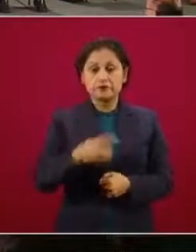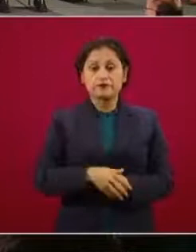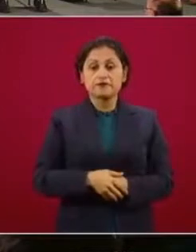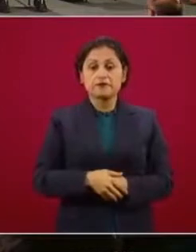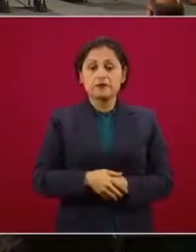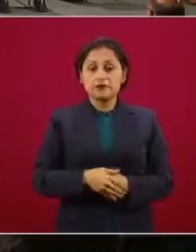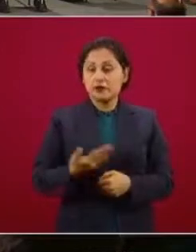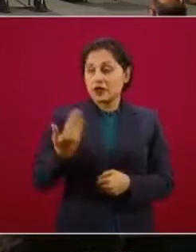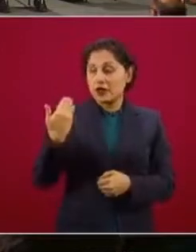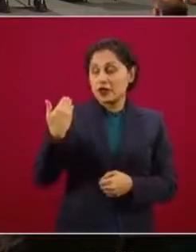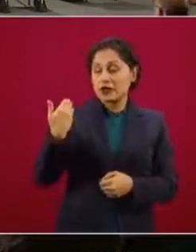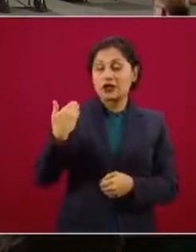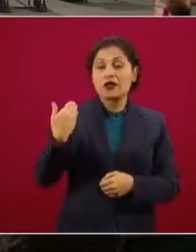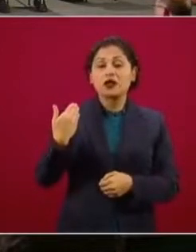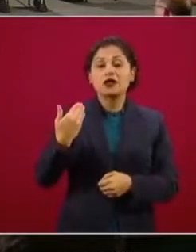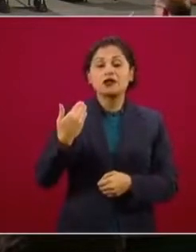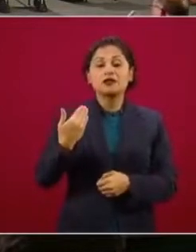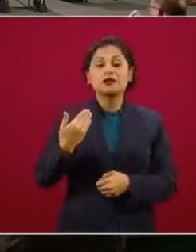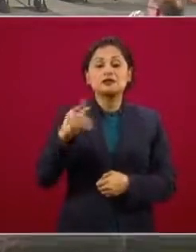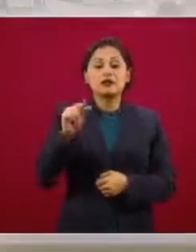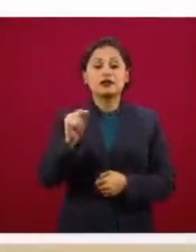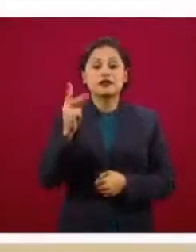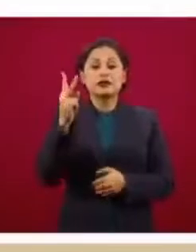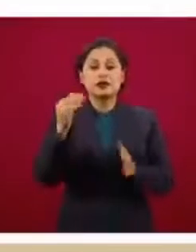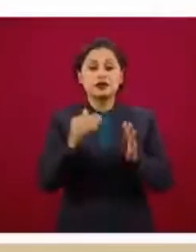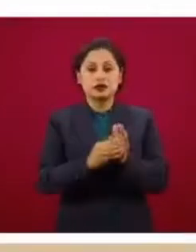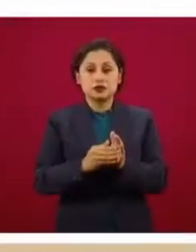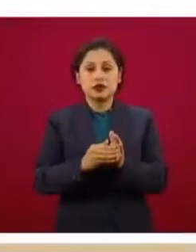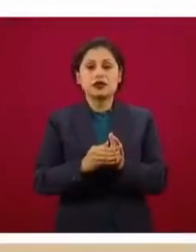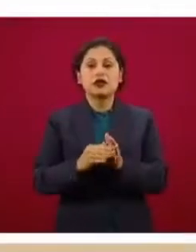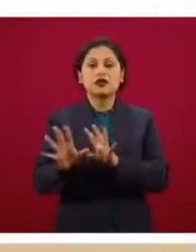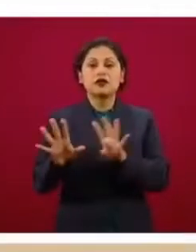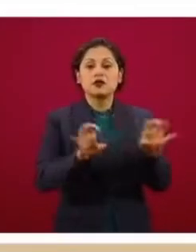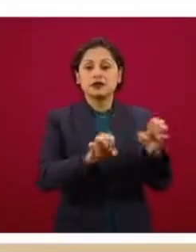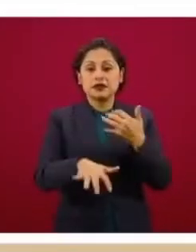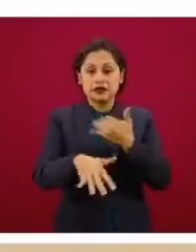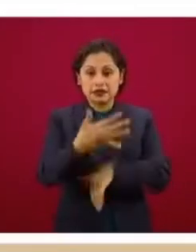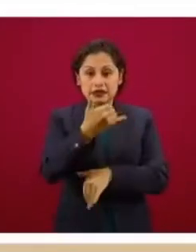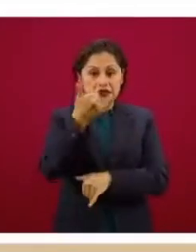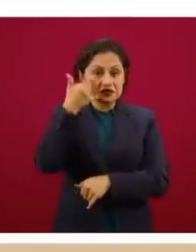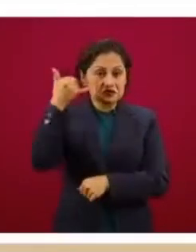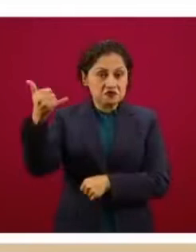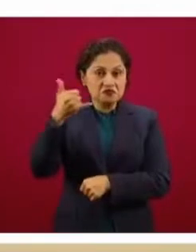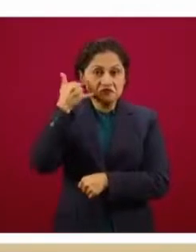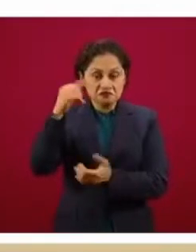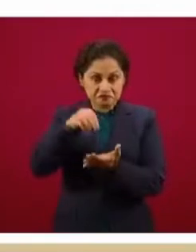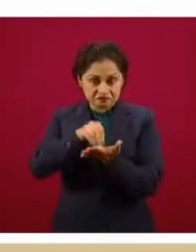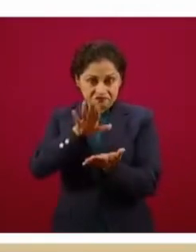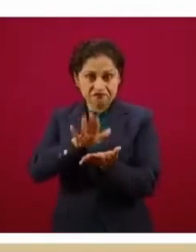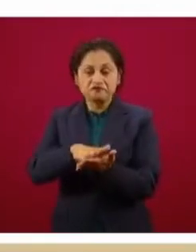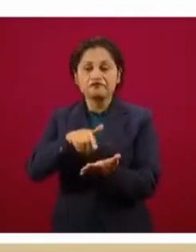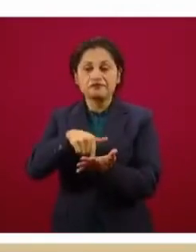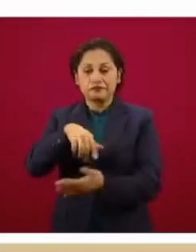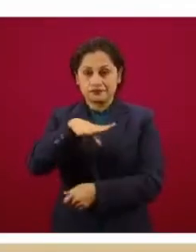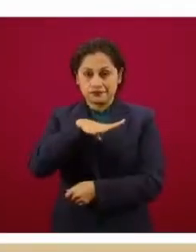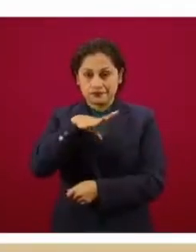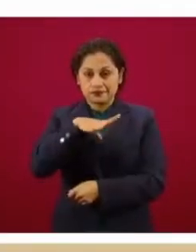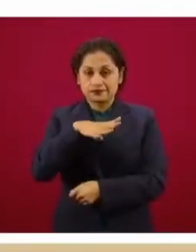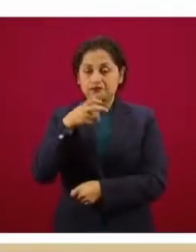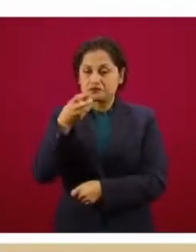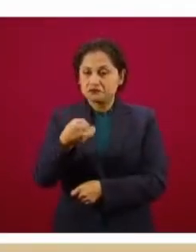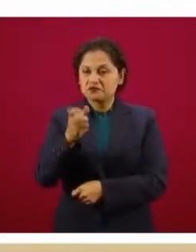días 72 mil 915 llamadas telefónicas. Esto implica la